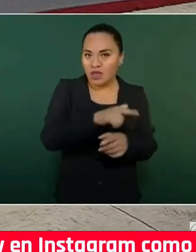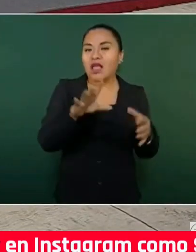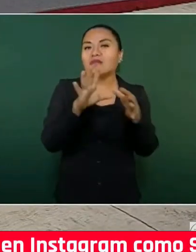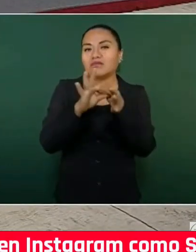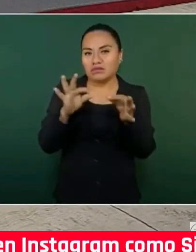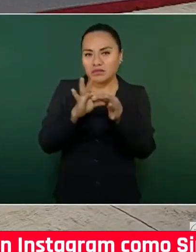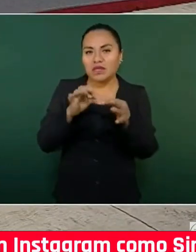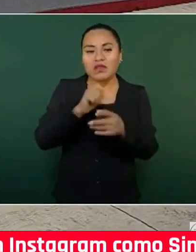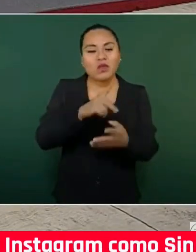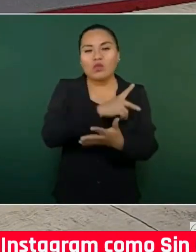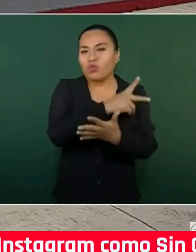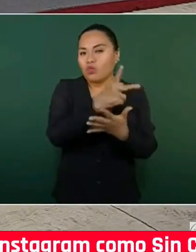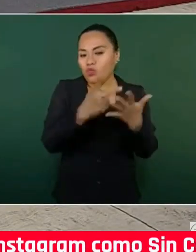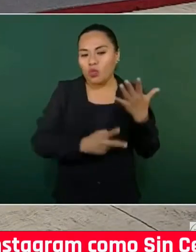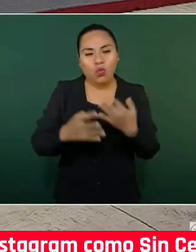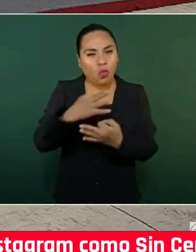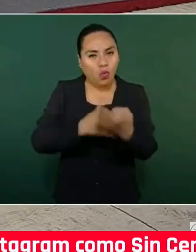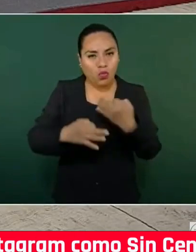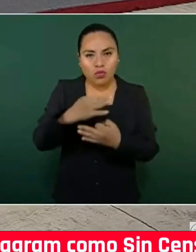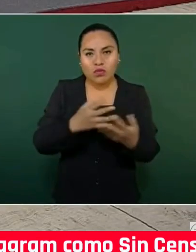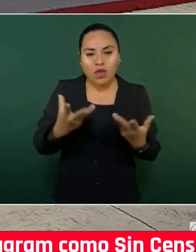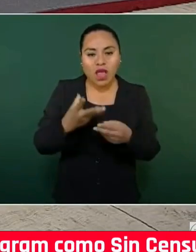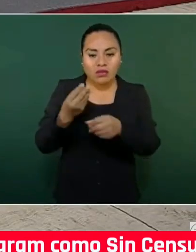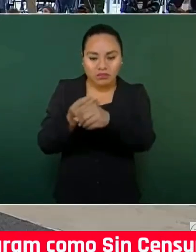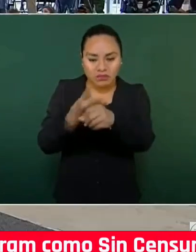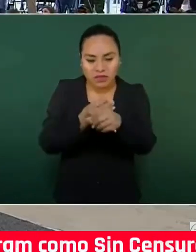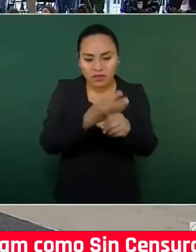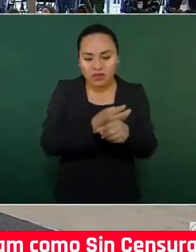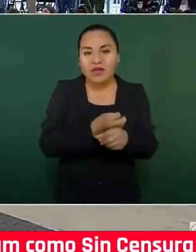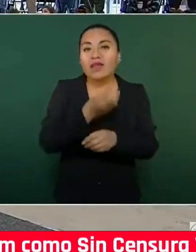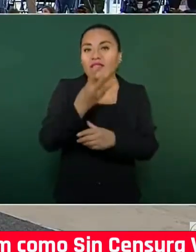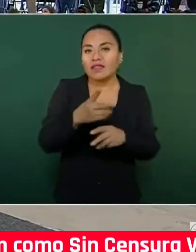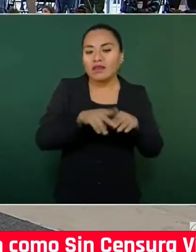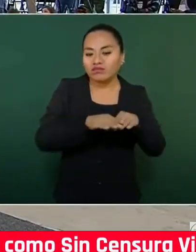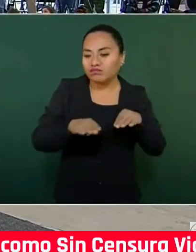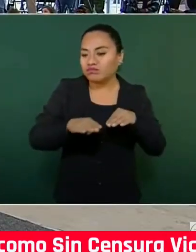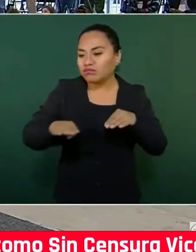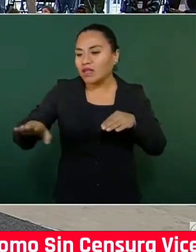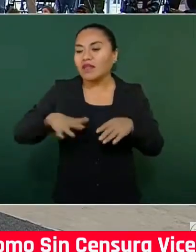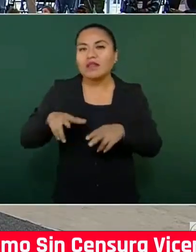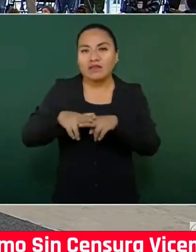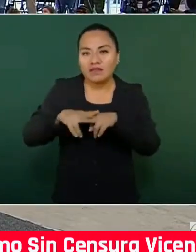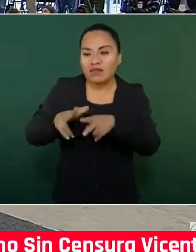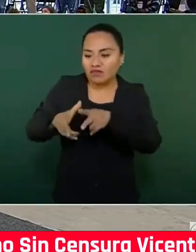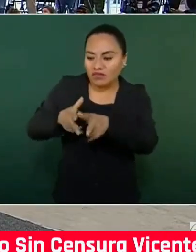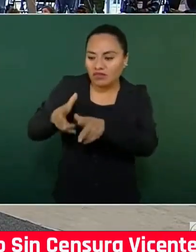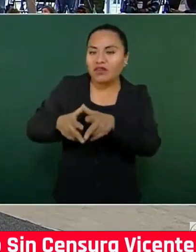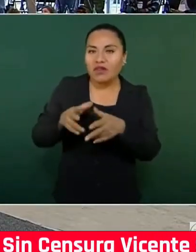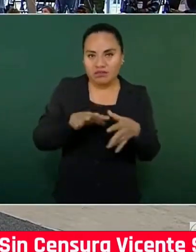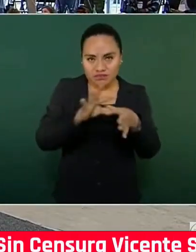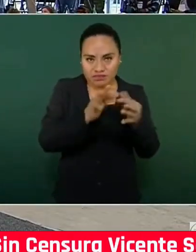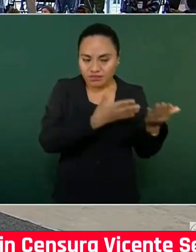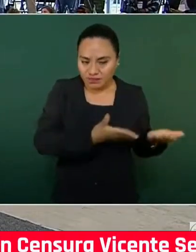el programa que se está llevando a cabo de la rehabilitación de los tres tramos de las vías ferres. Adelante, por favor.